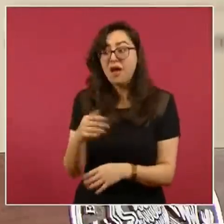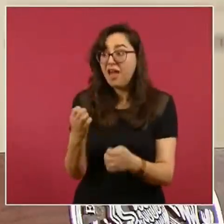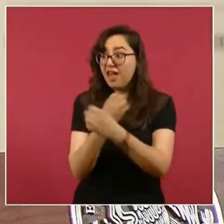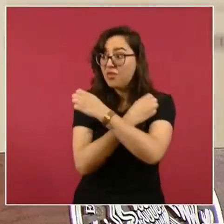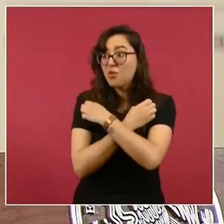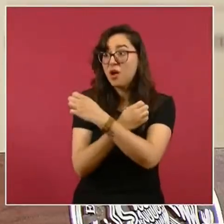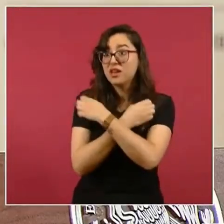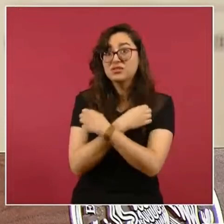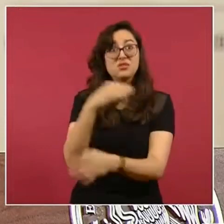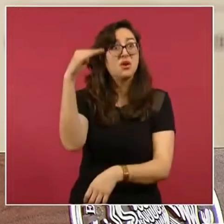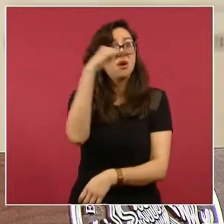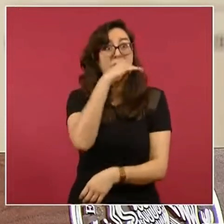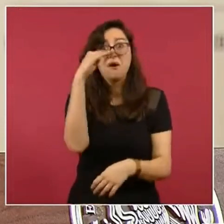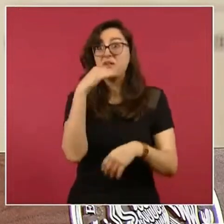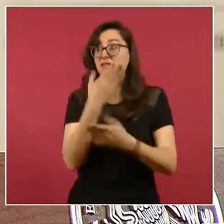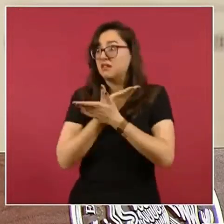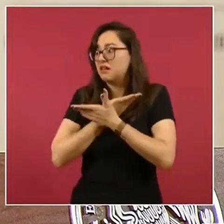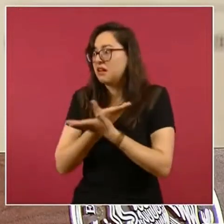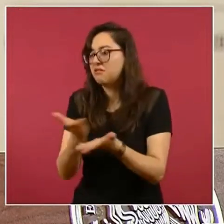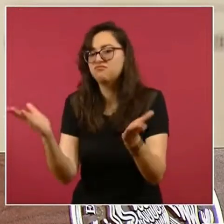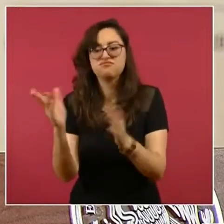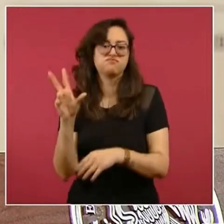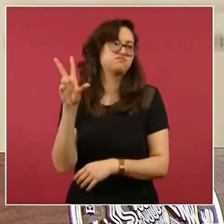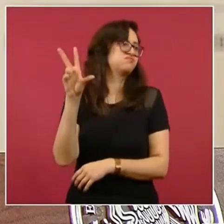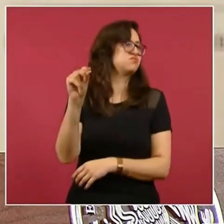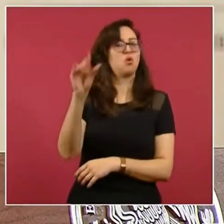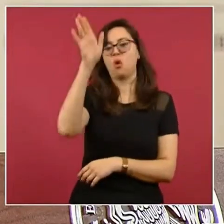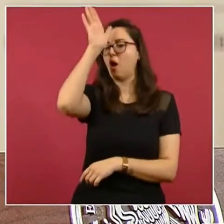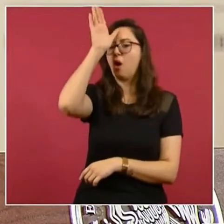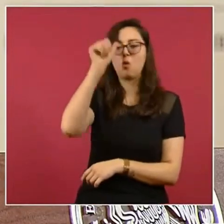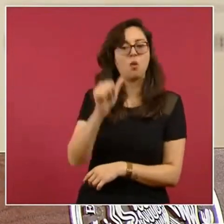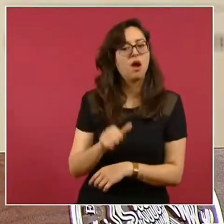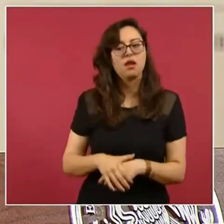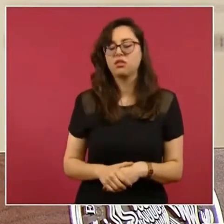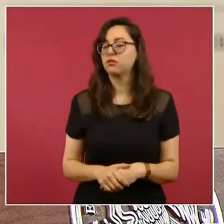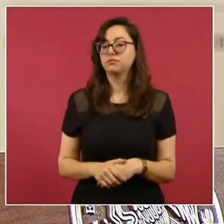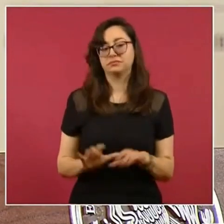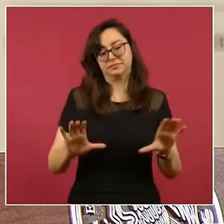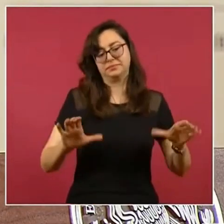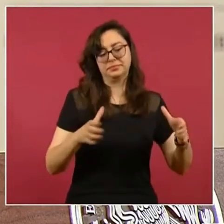y tampoco estuvieron de acuerdo con la expropiación del petróleo.